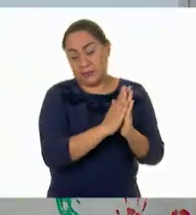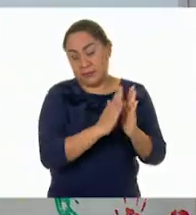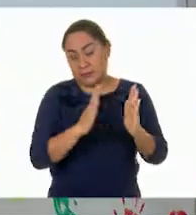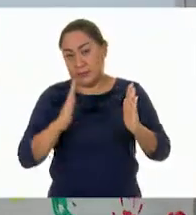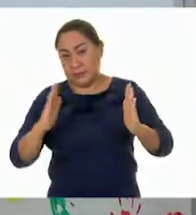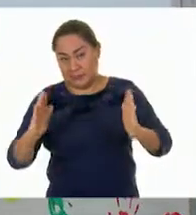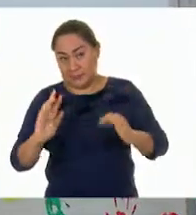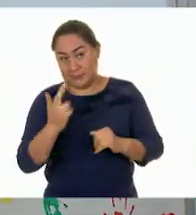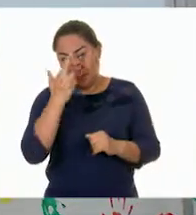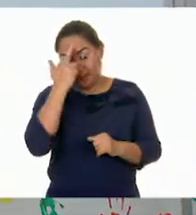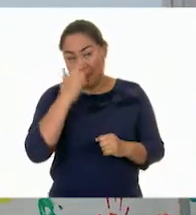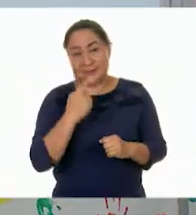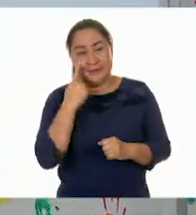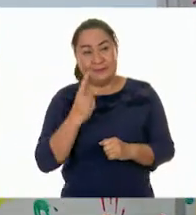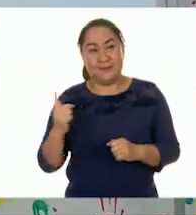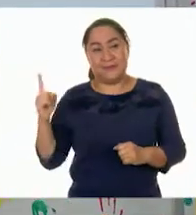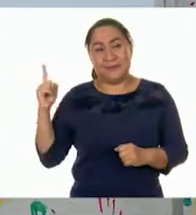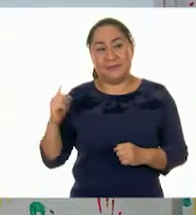diez.